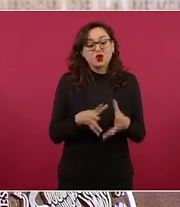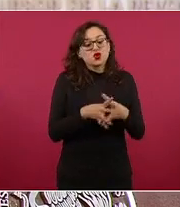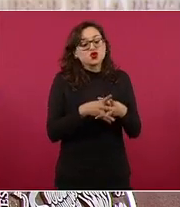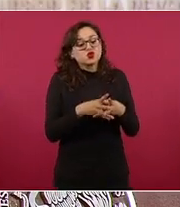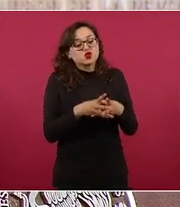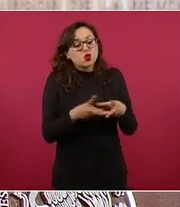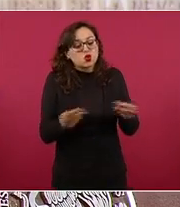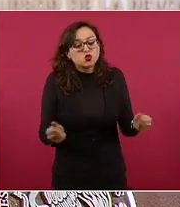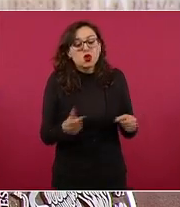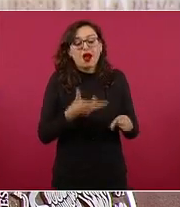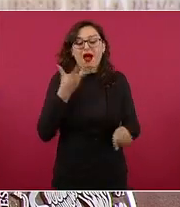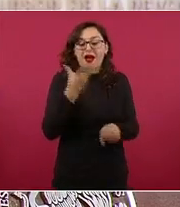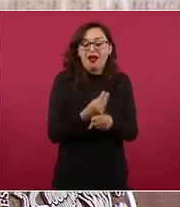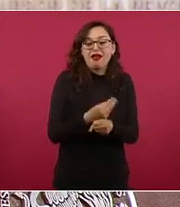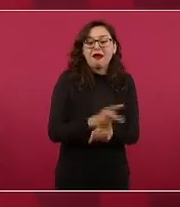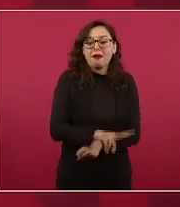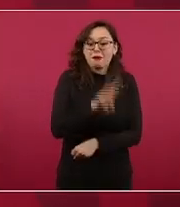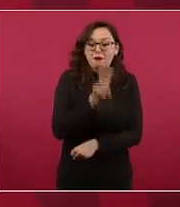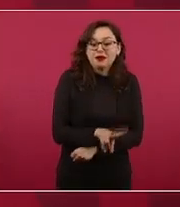que tengamos